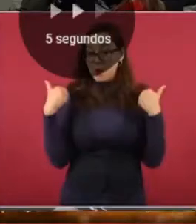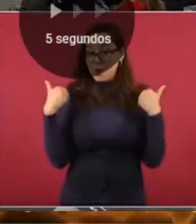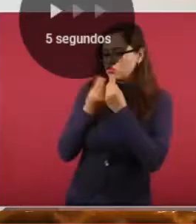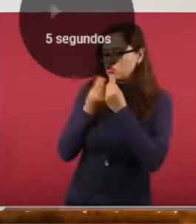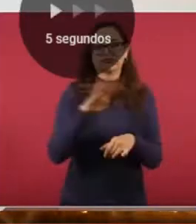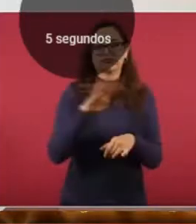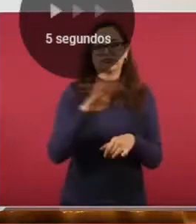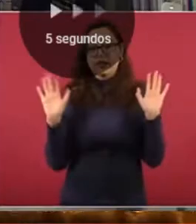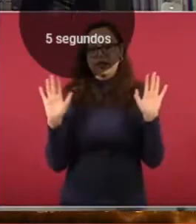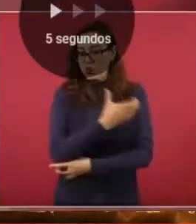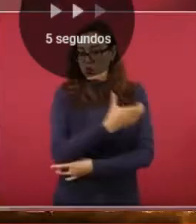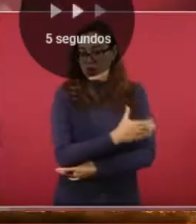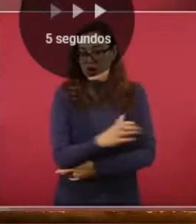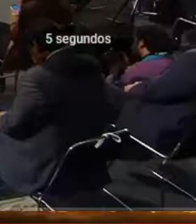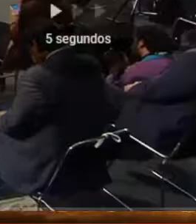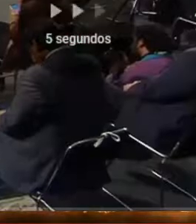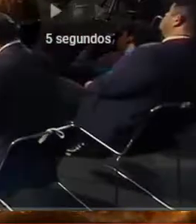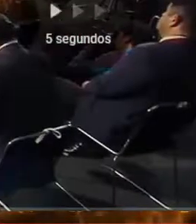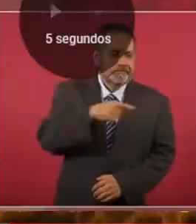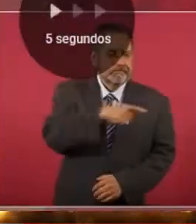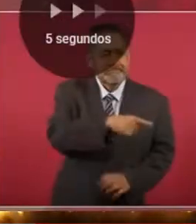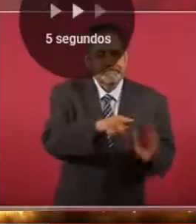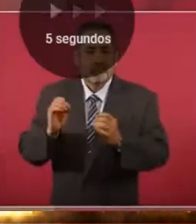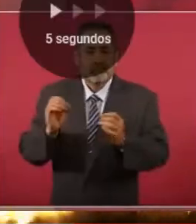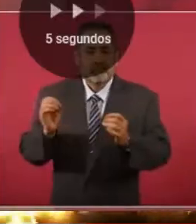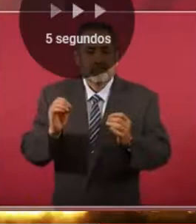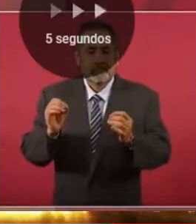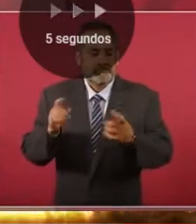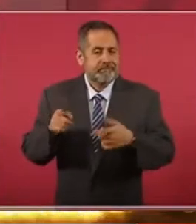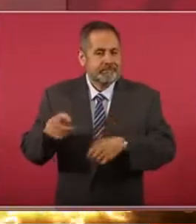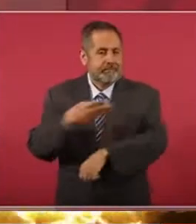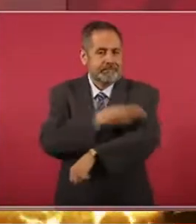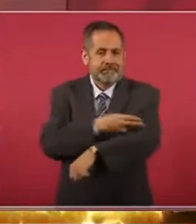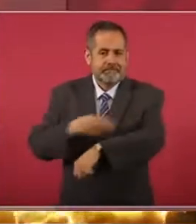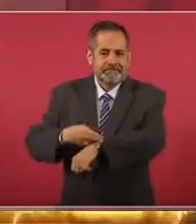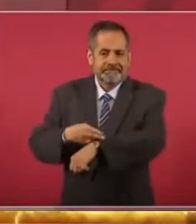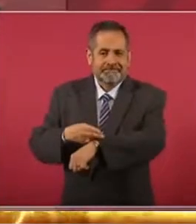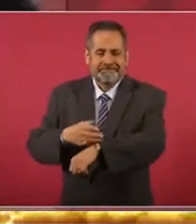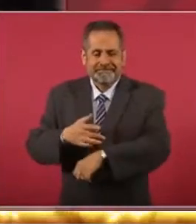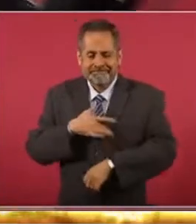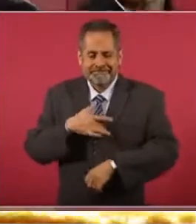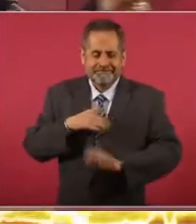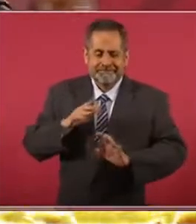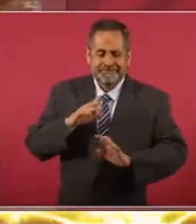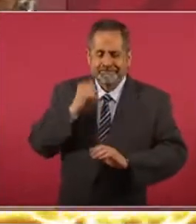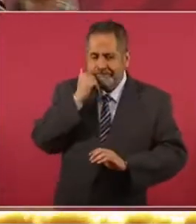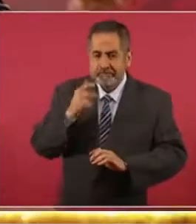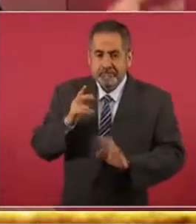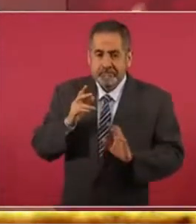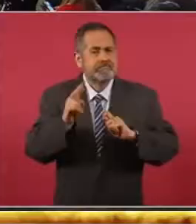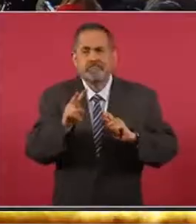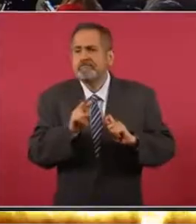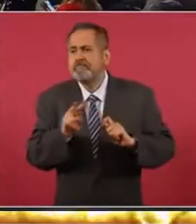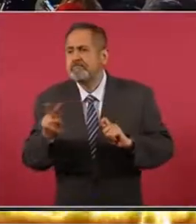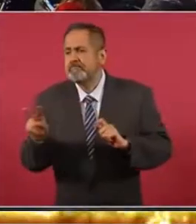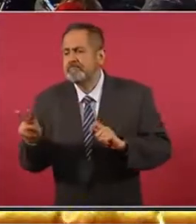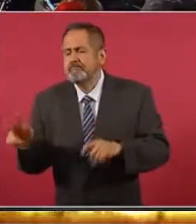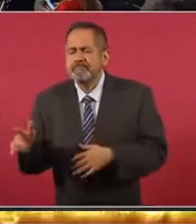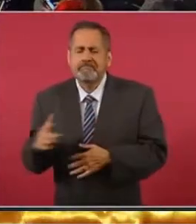puntualizó otro de sus logros y también de que no han podido con él sus adversarios.